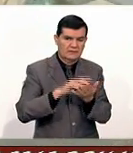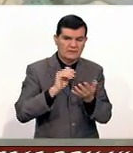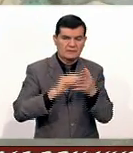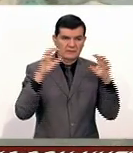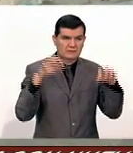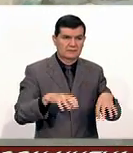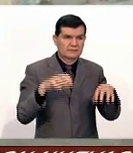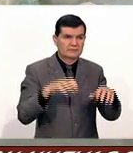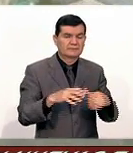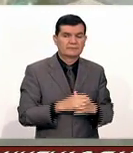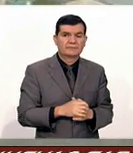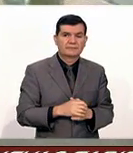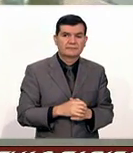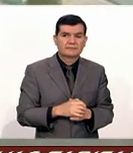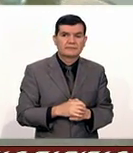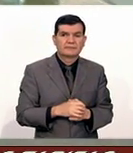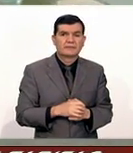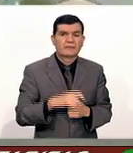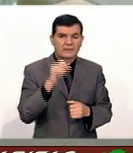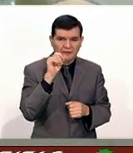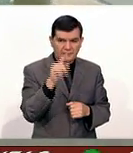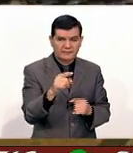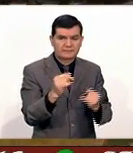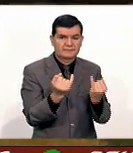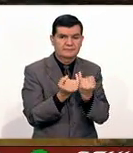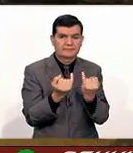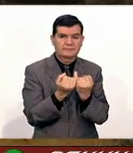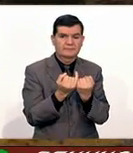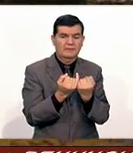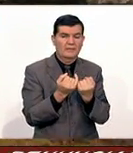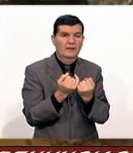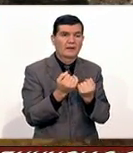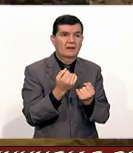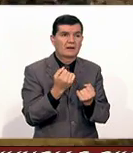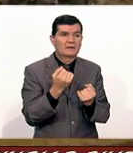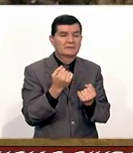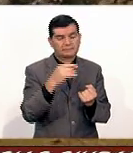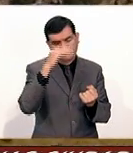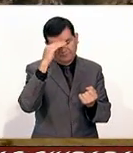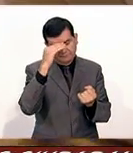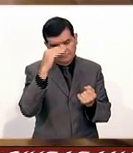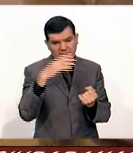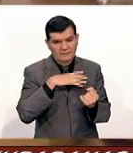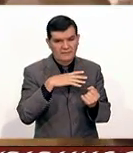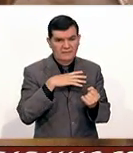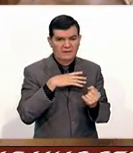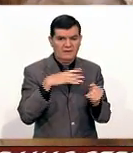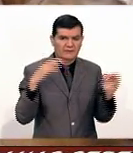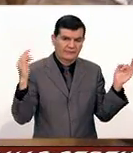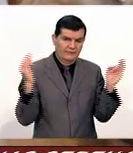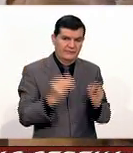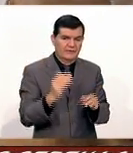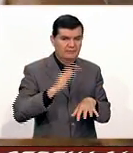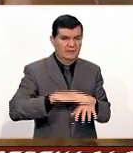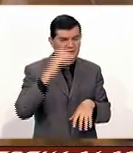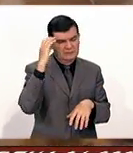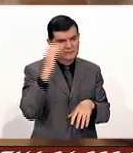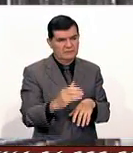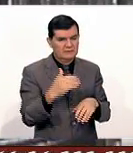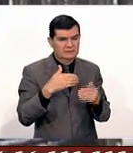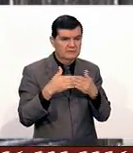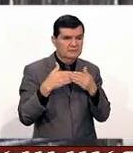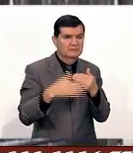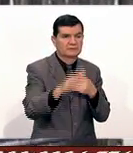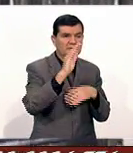las lluvias. También se espera que sea la temporada más fría durante los